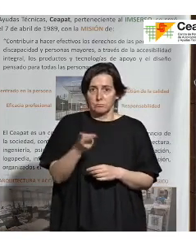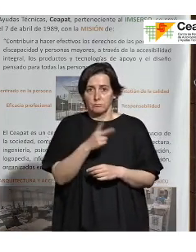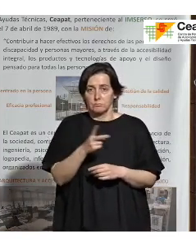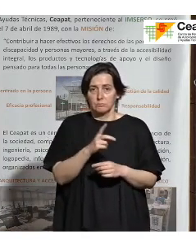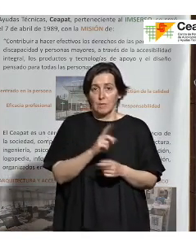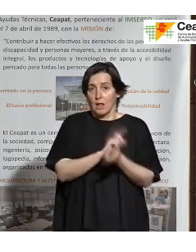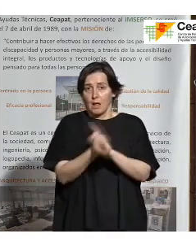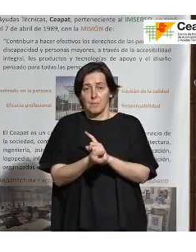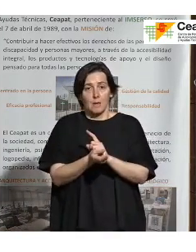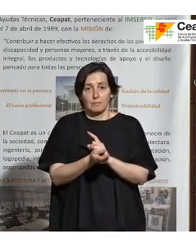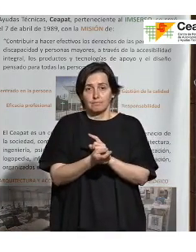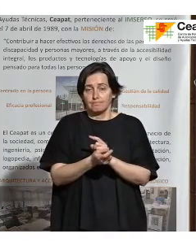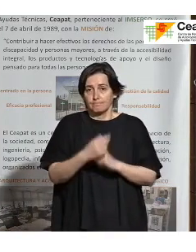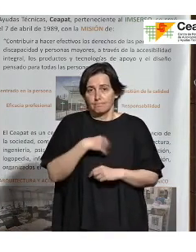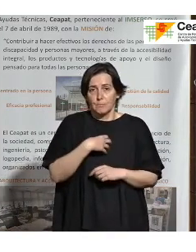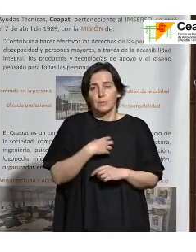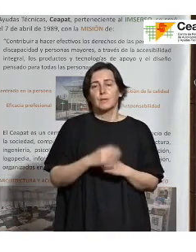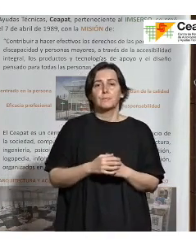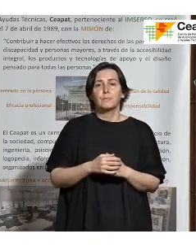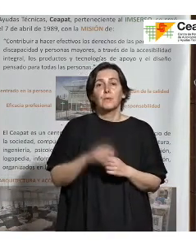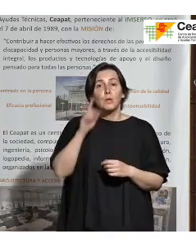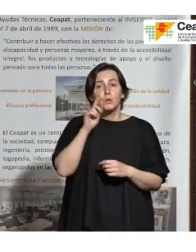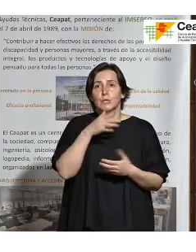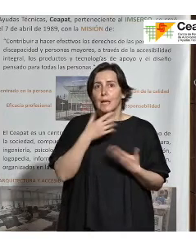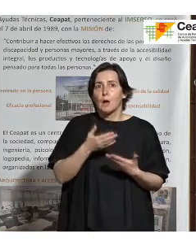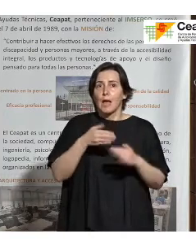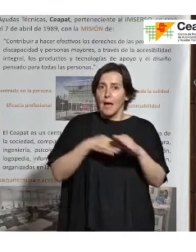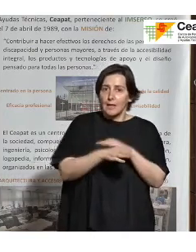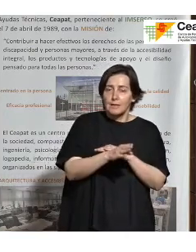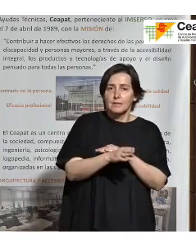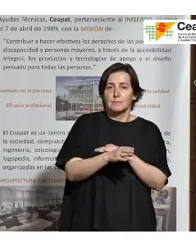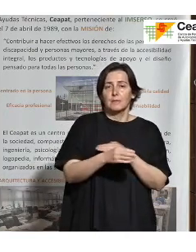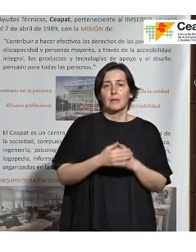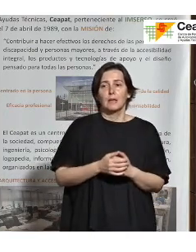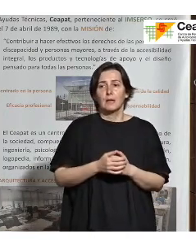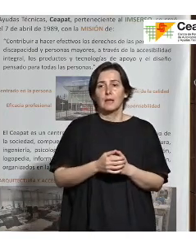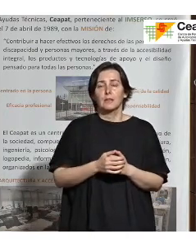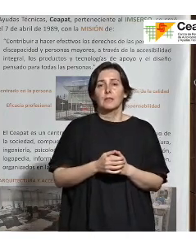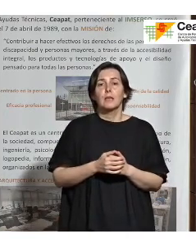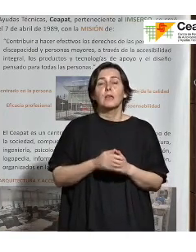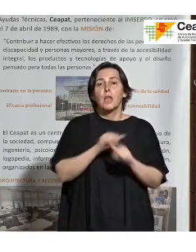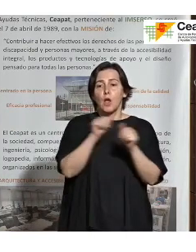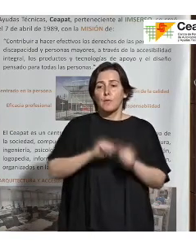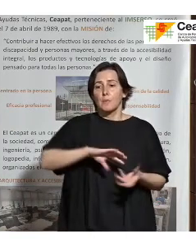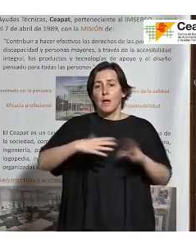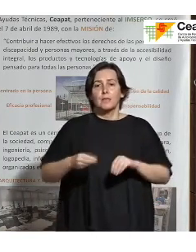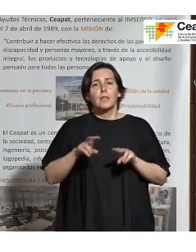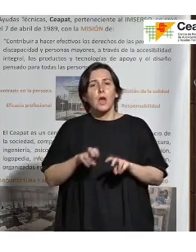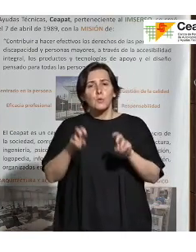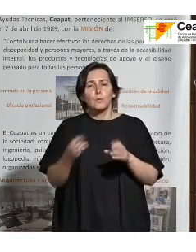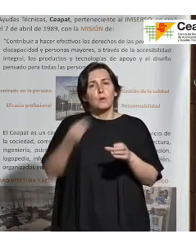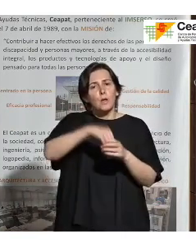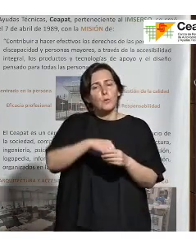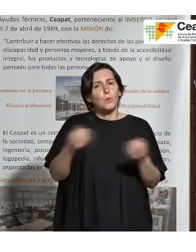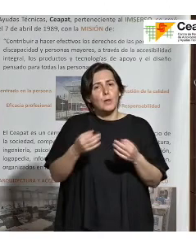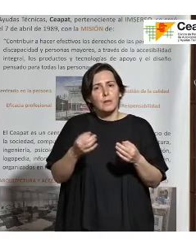cambiar. No sé hasta qué punto dentro de la accesibilidad y la norma avanzada deberíamos de incluir